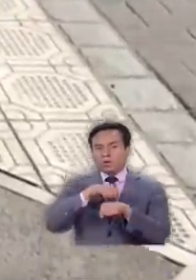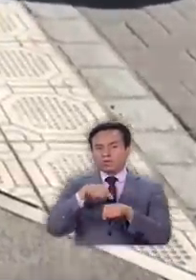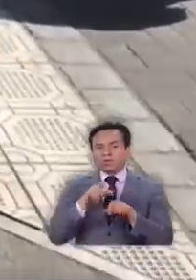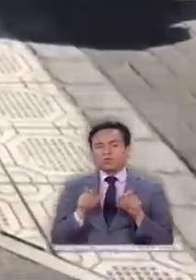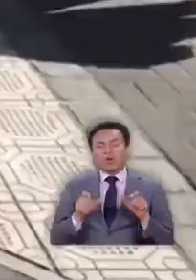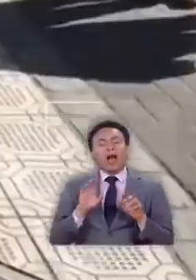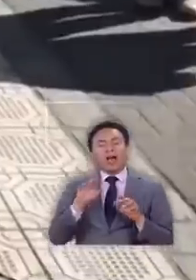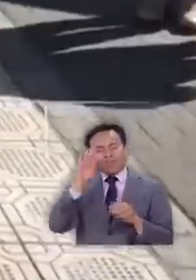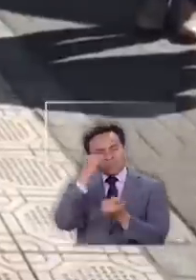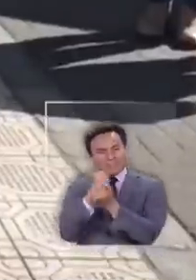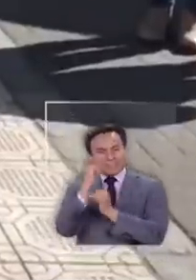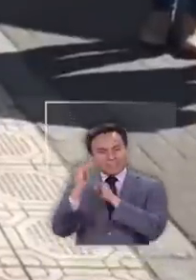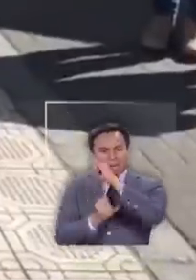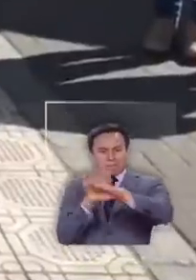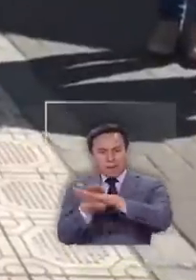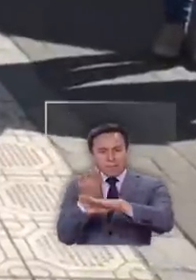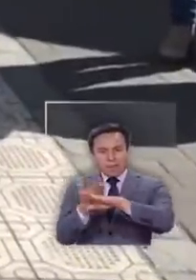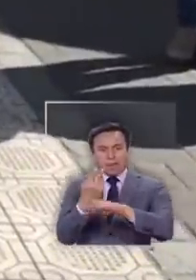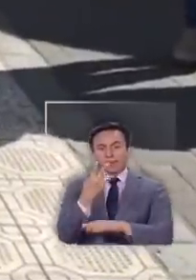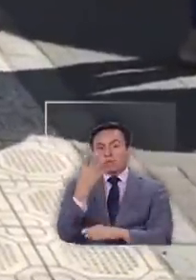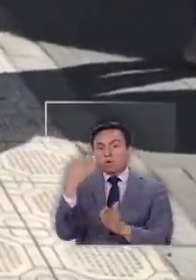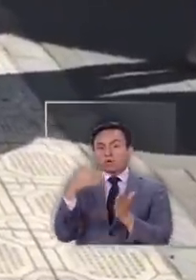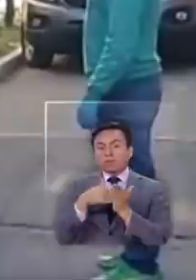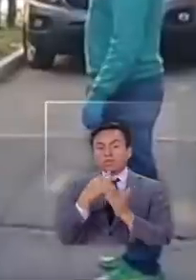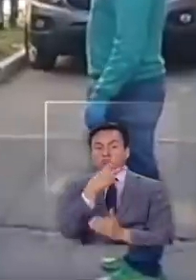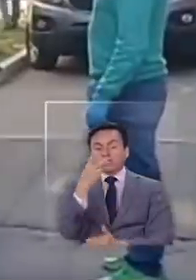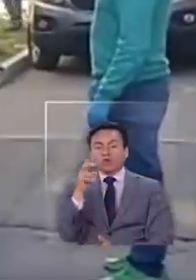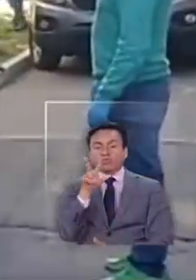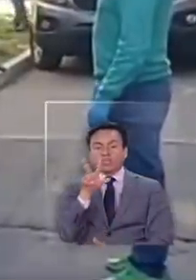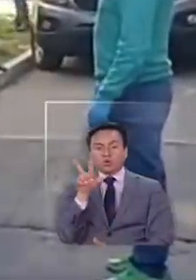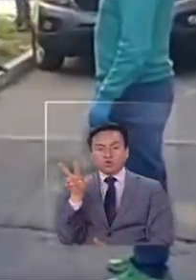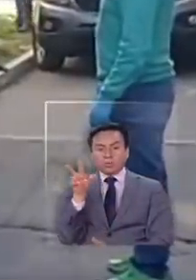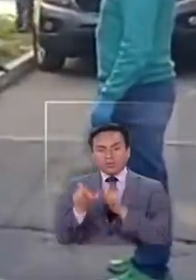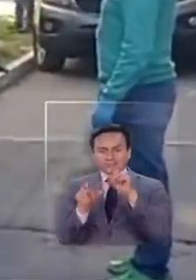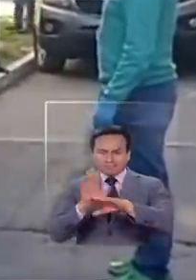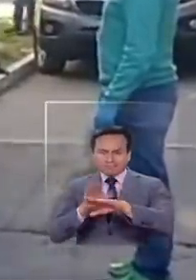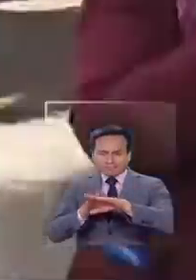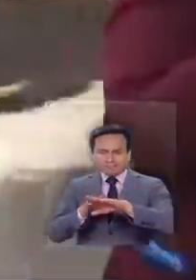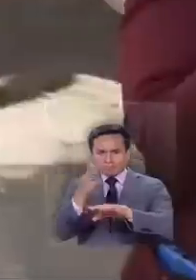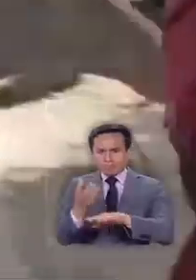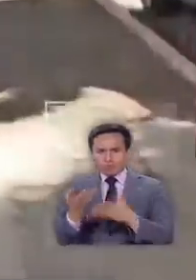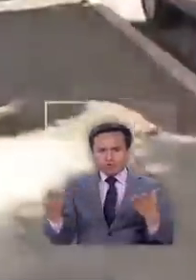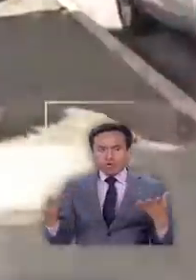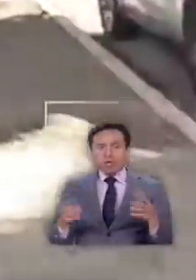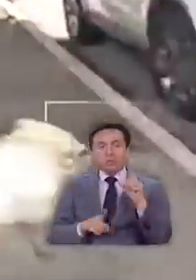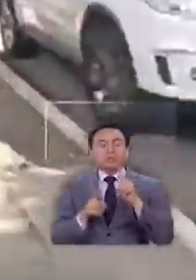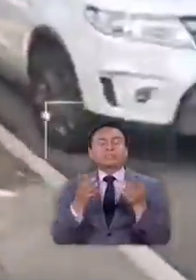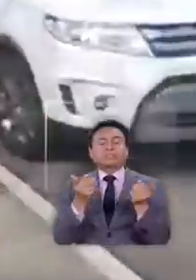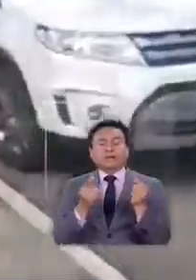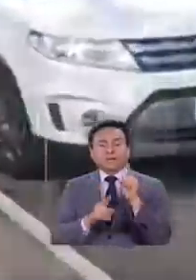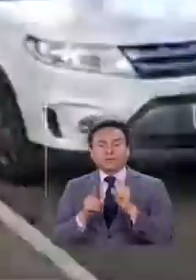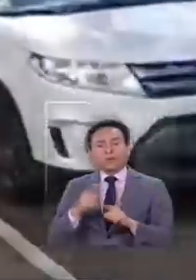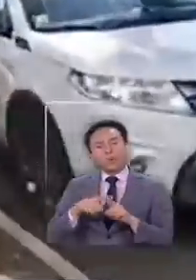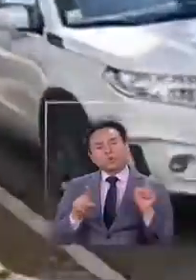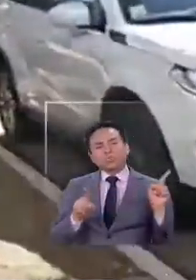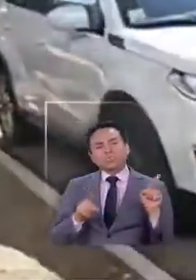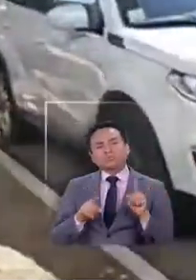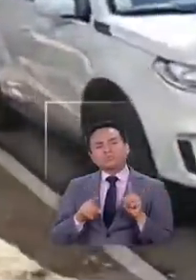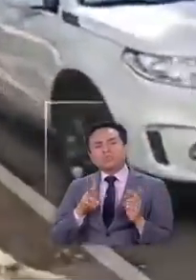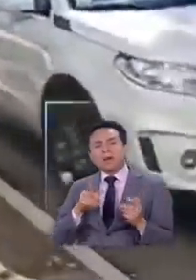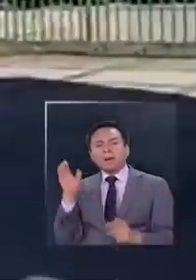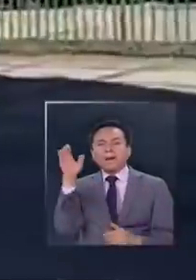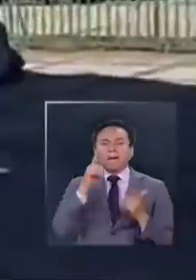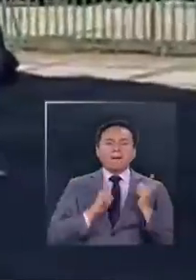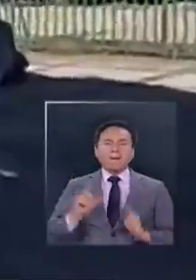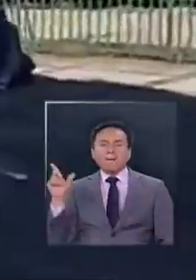comisaría virtual fueron solicitados 24.288 permisos algunos por necesidad otros casi como